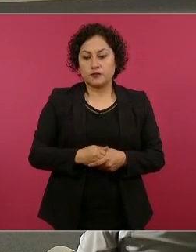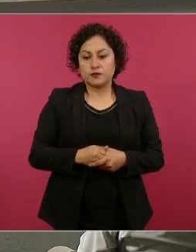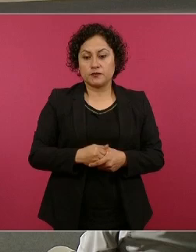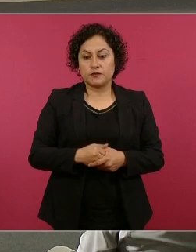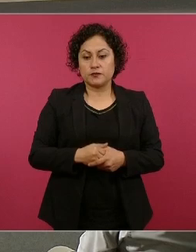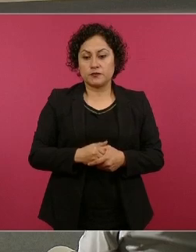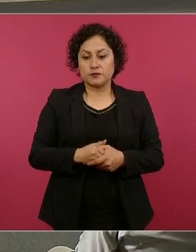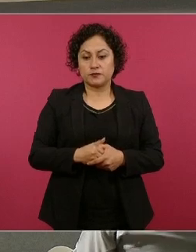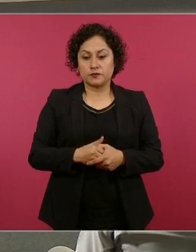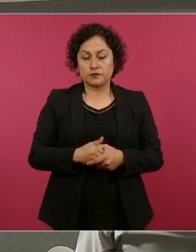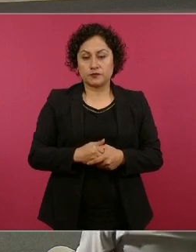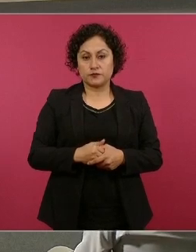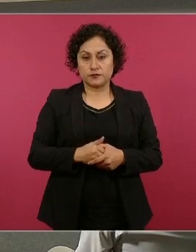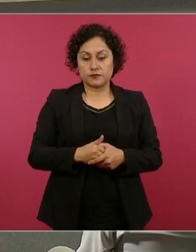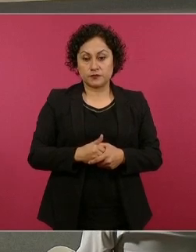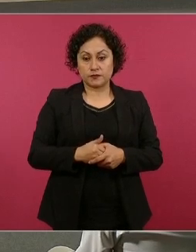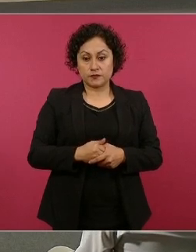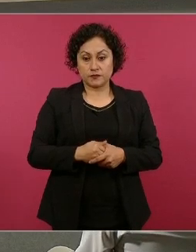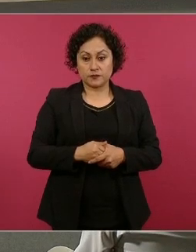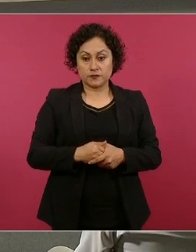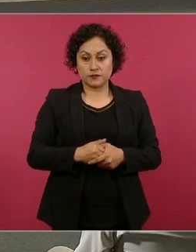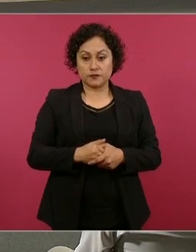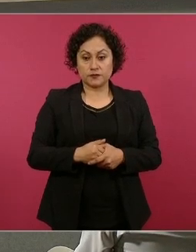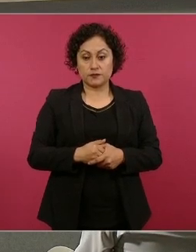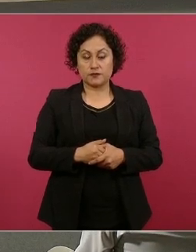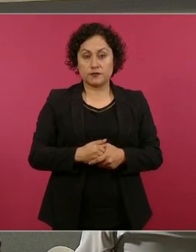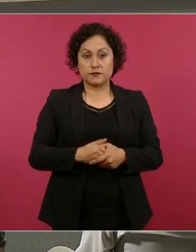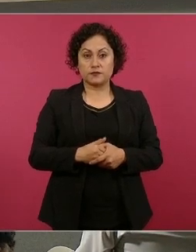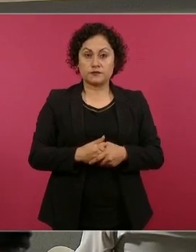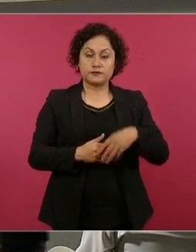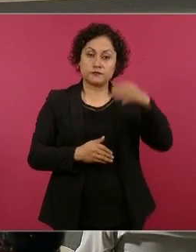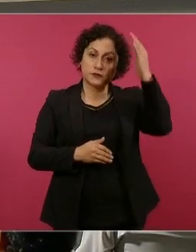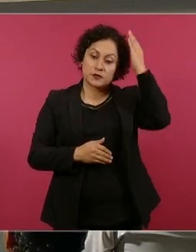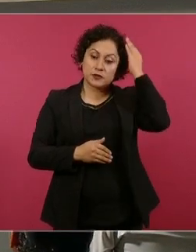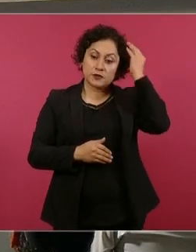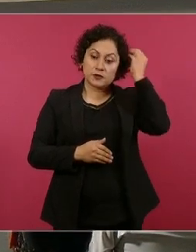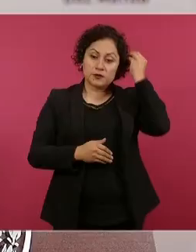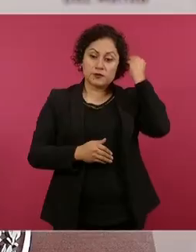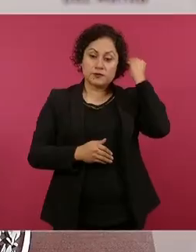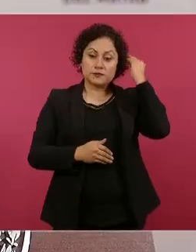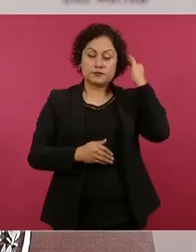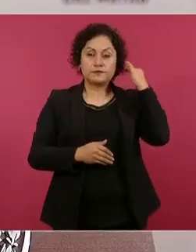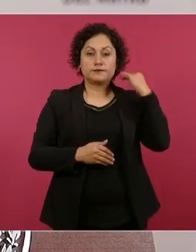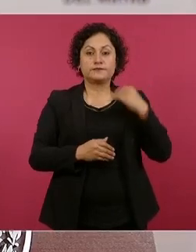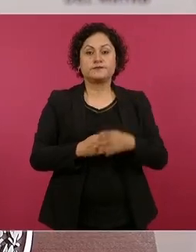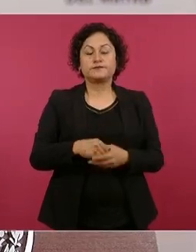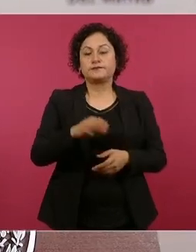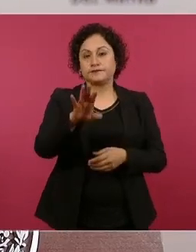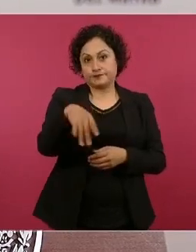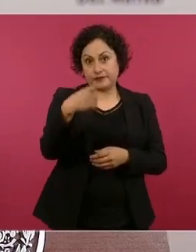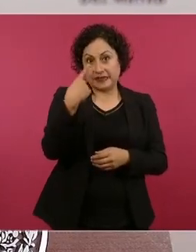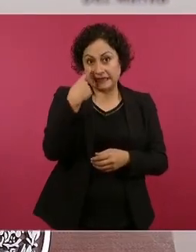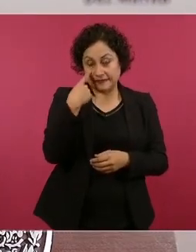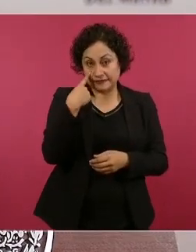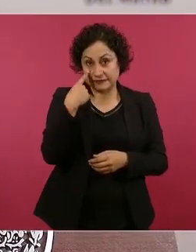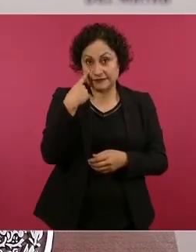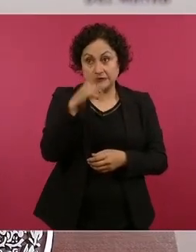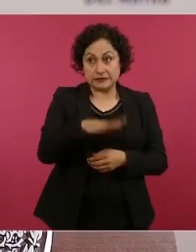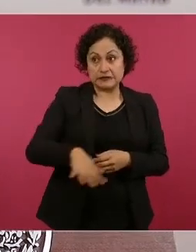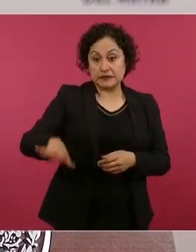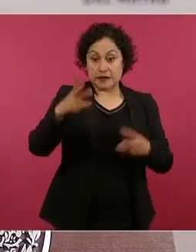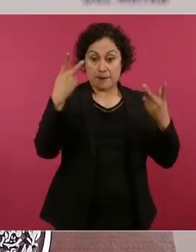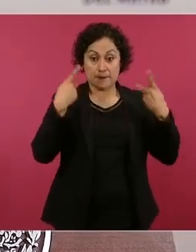semana. Sí. Que les falta a quienes manejan las redes